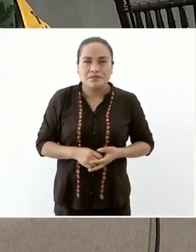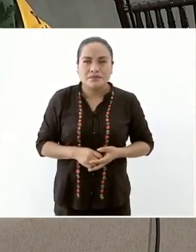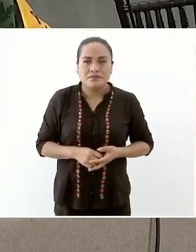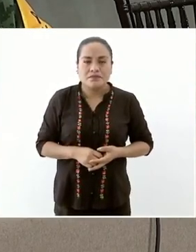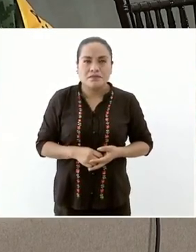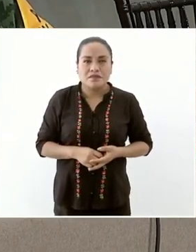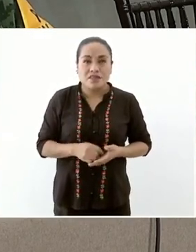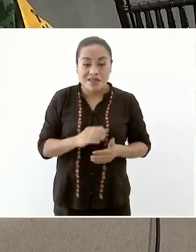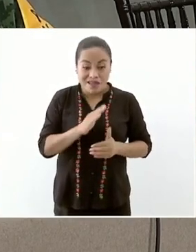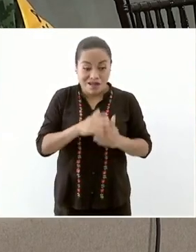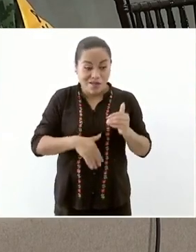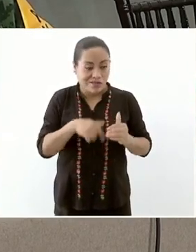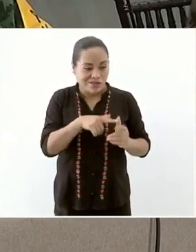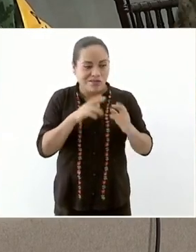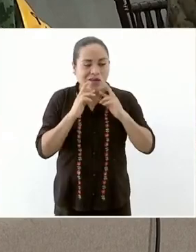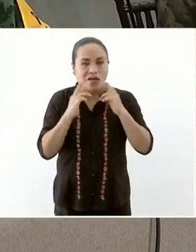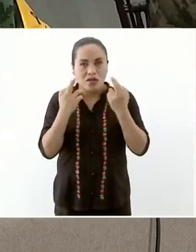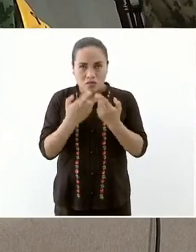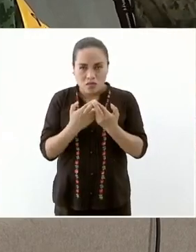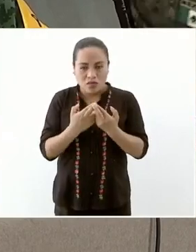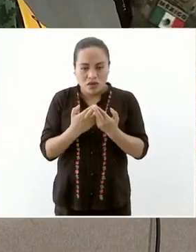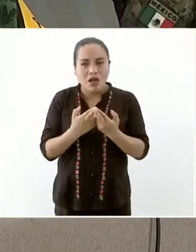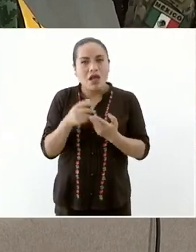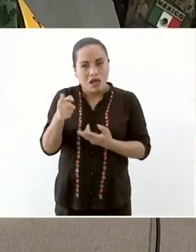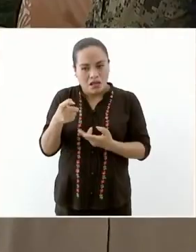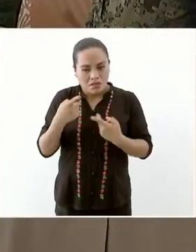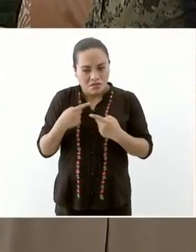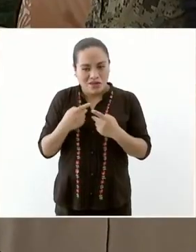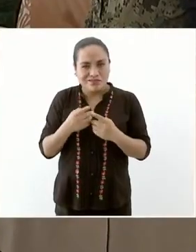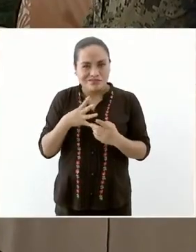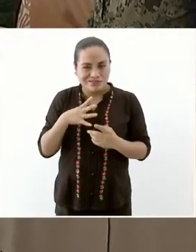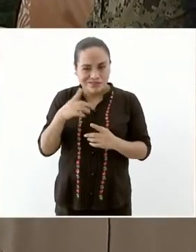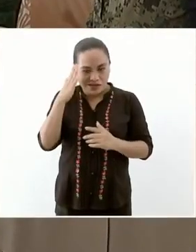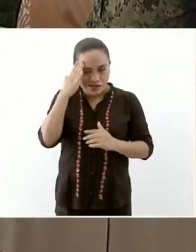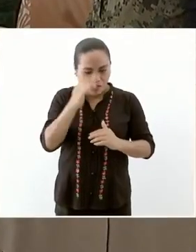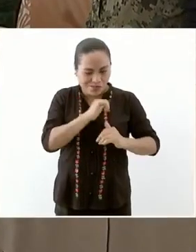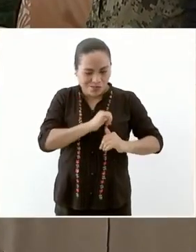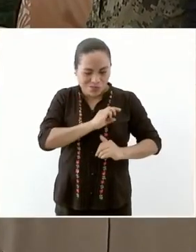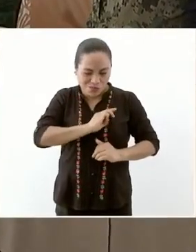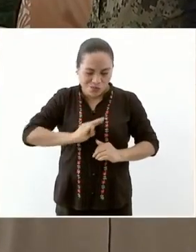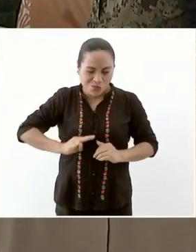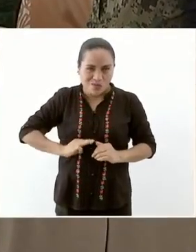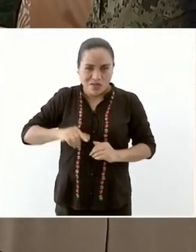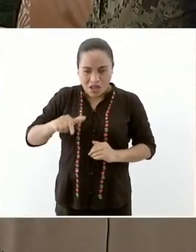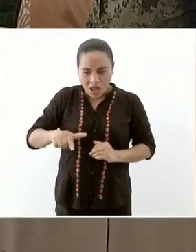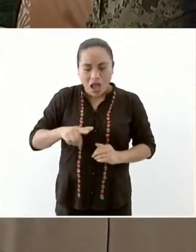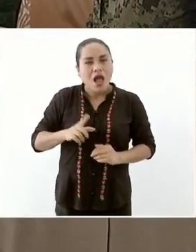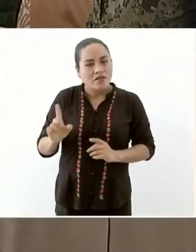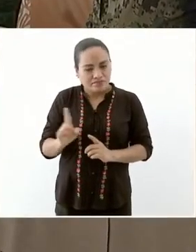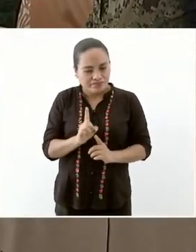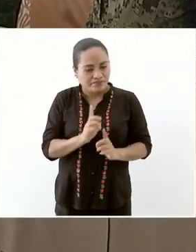terminando ya esta reunión firmando los convenios